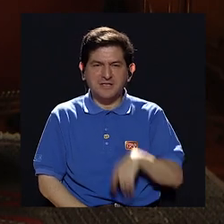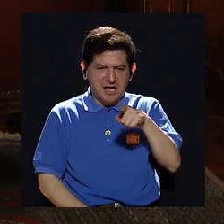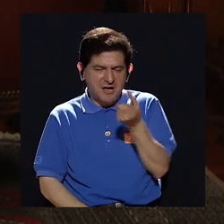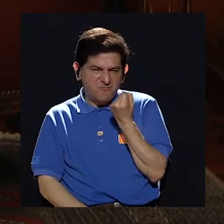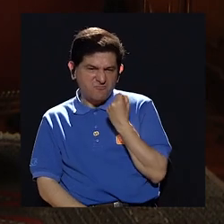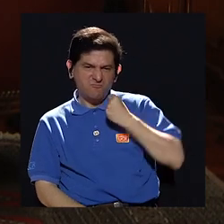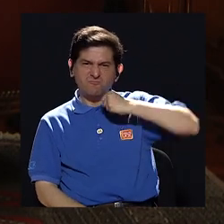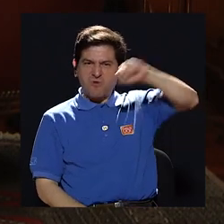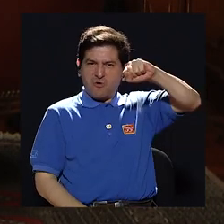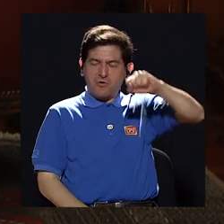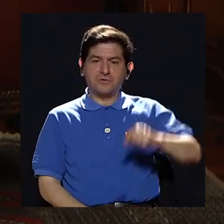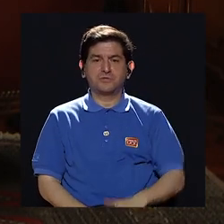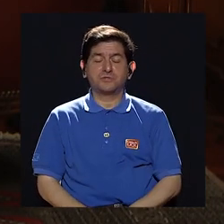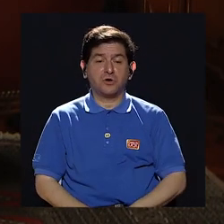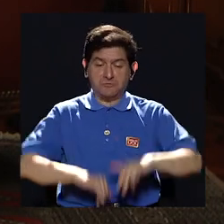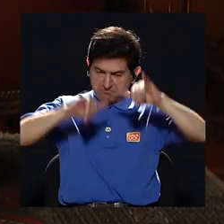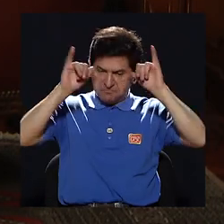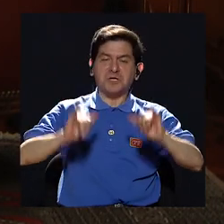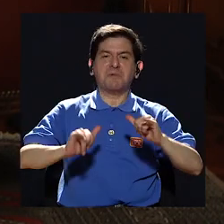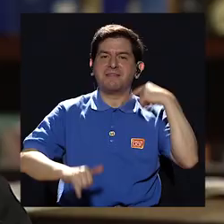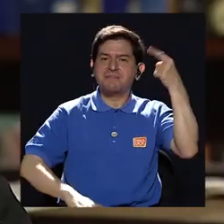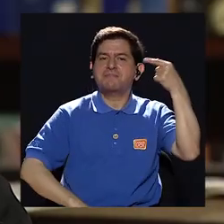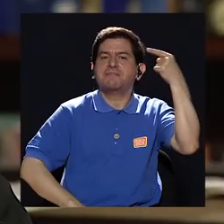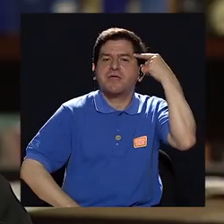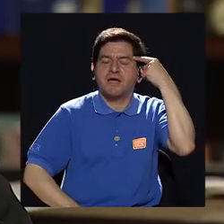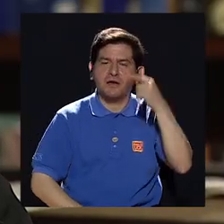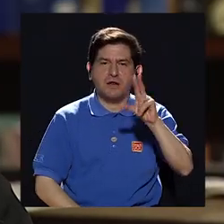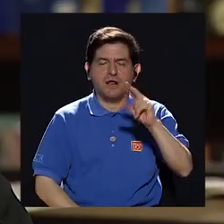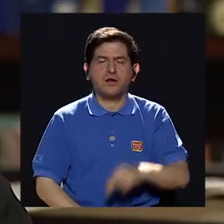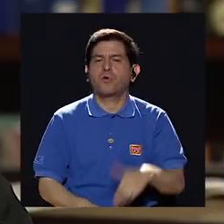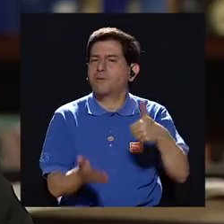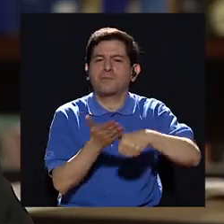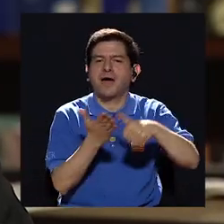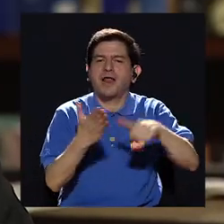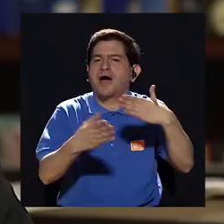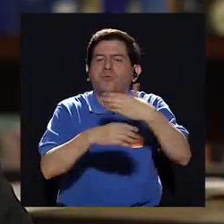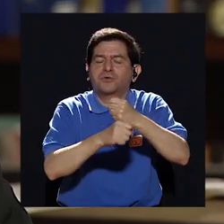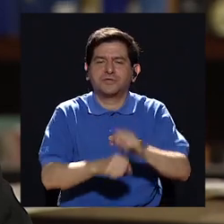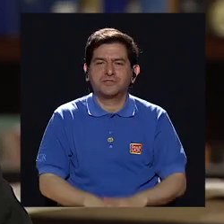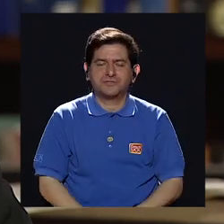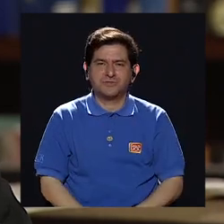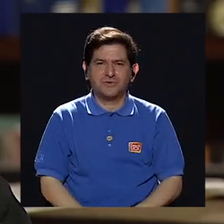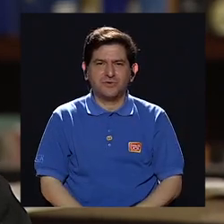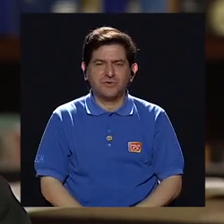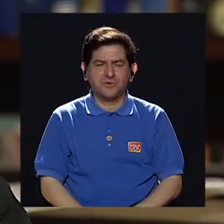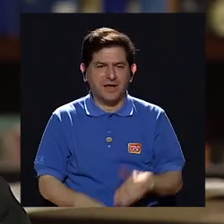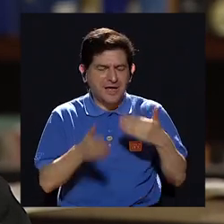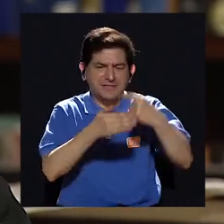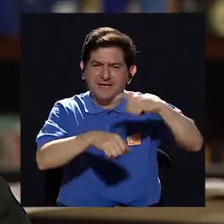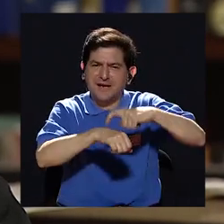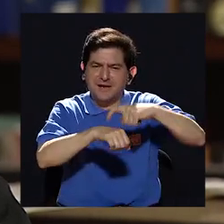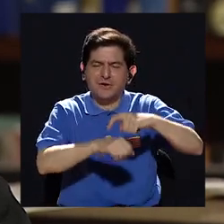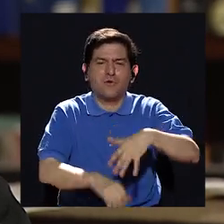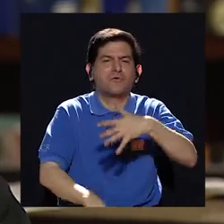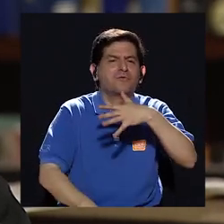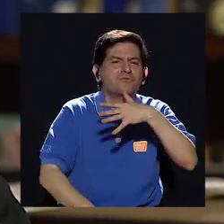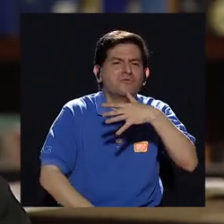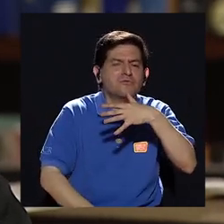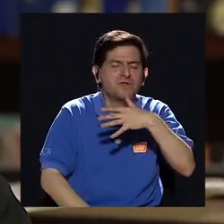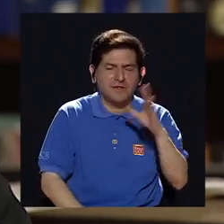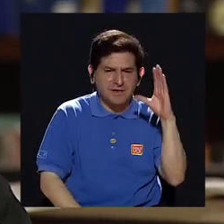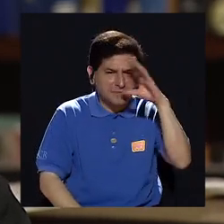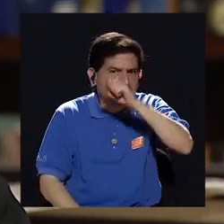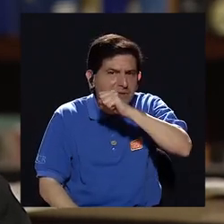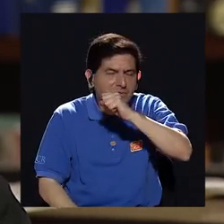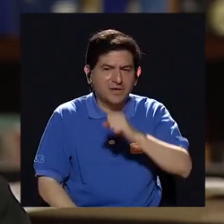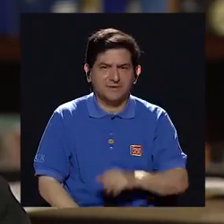revolución la gana para quedarse en el gobierno y no para hacer elecciones recientemente elegido Fidel casualmente decía que